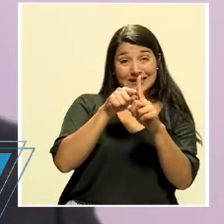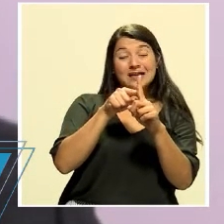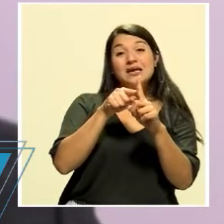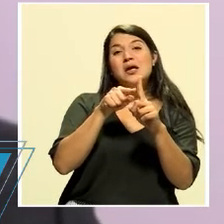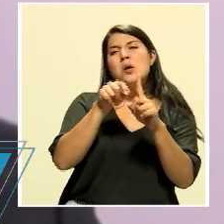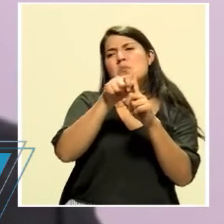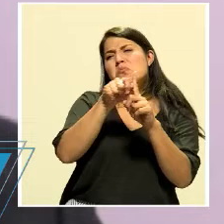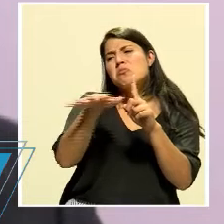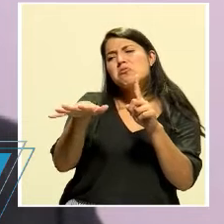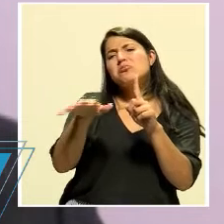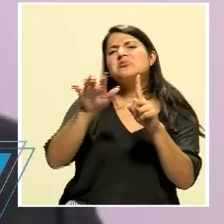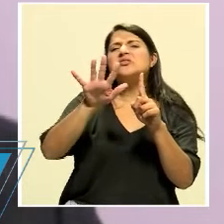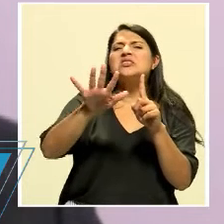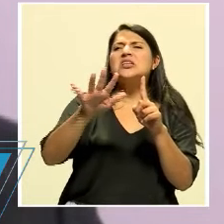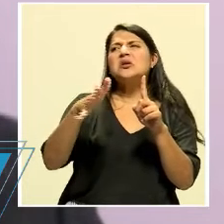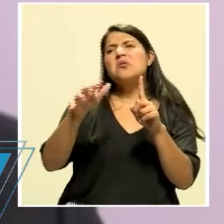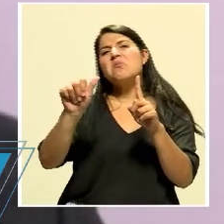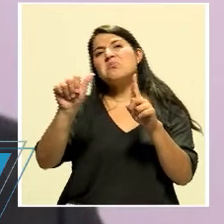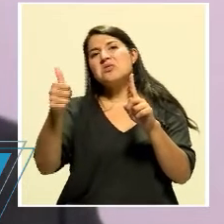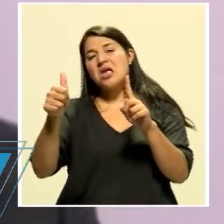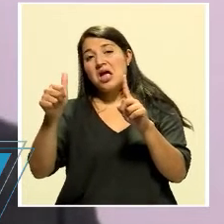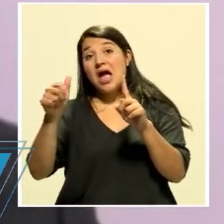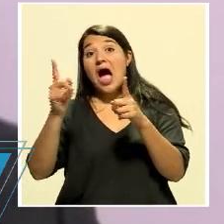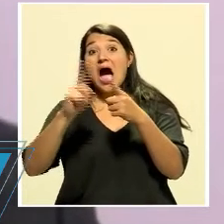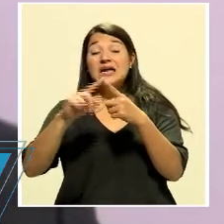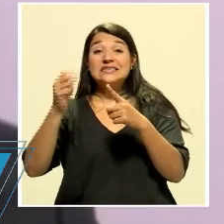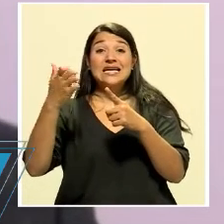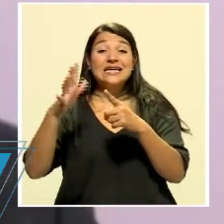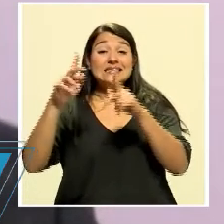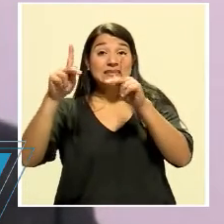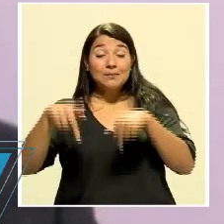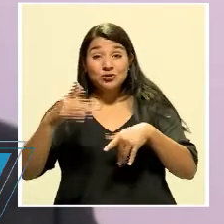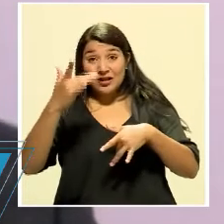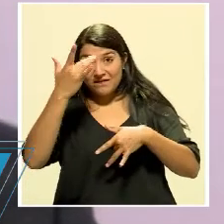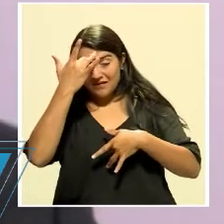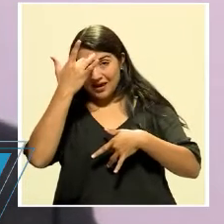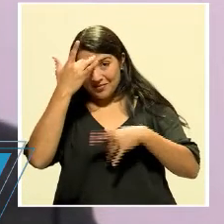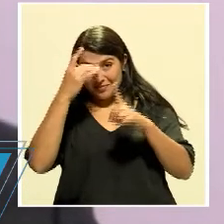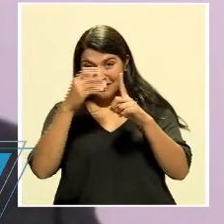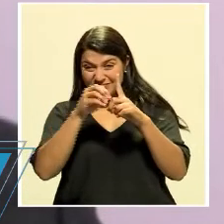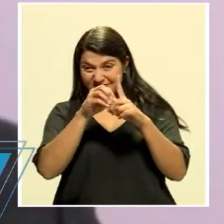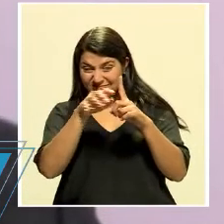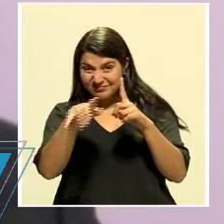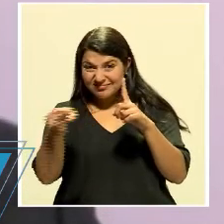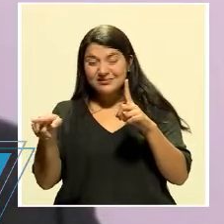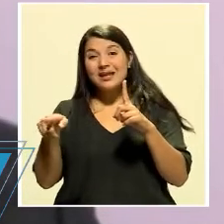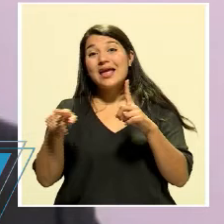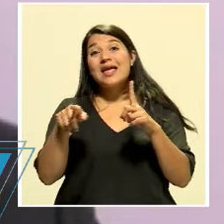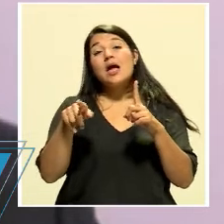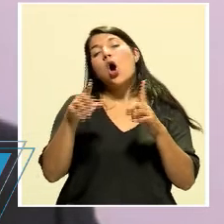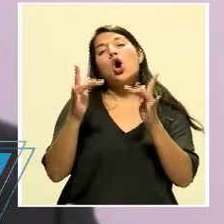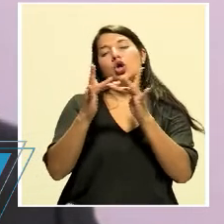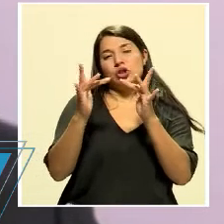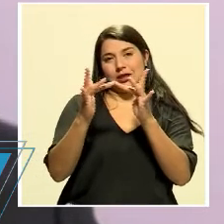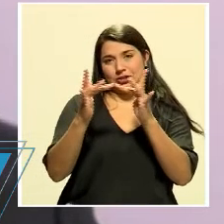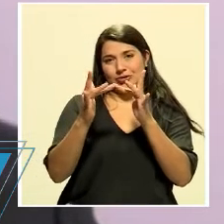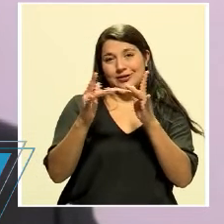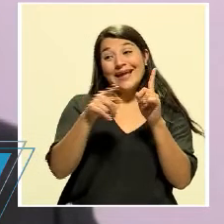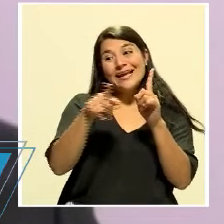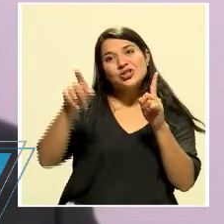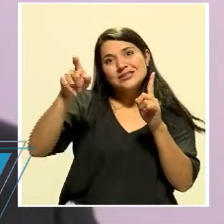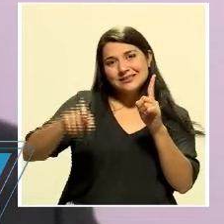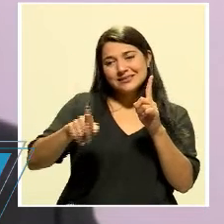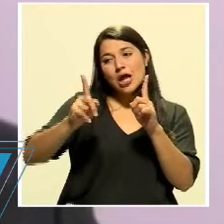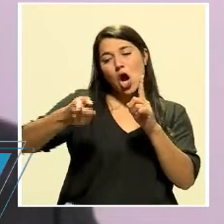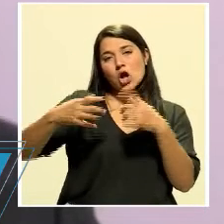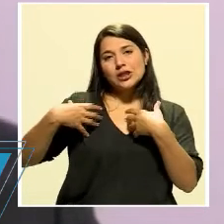se generan 5, 10, a veces hasta 15 contactos directos, que son los que también requieren de una orden sanitaria para el aislamiento.